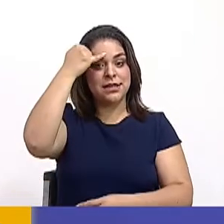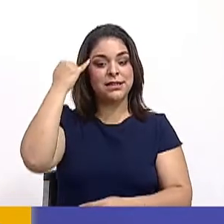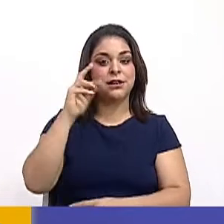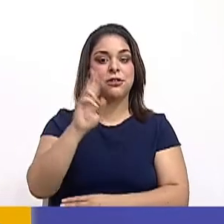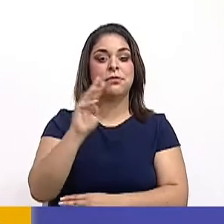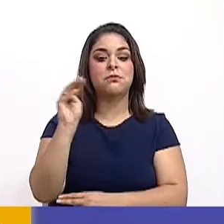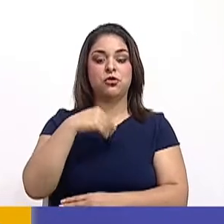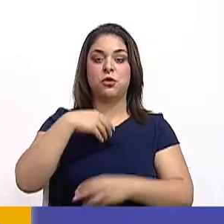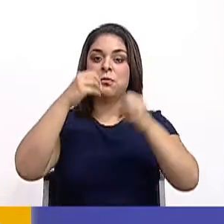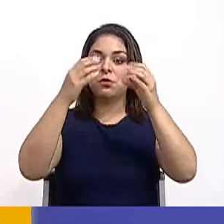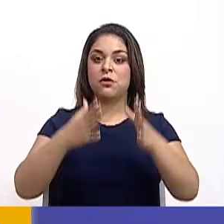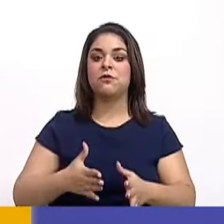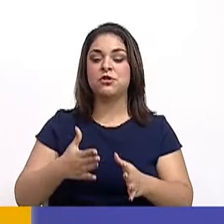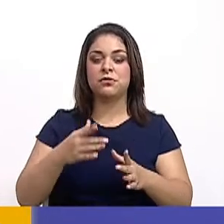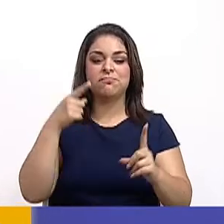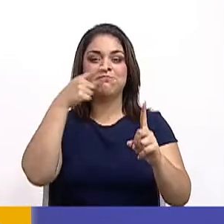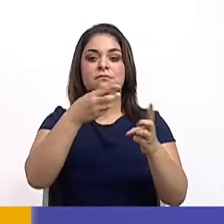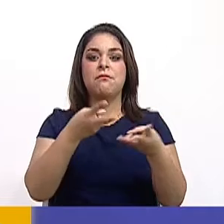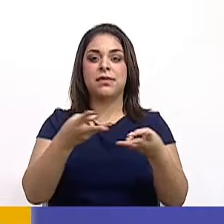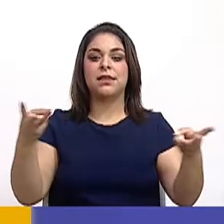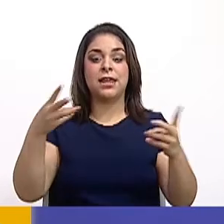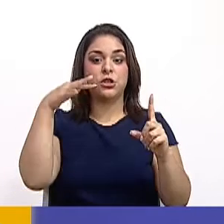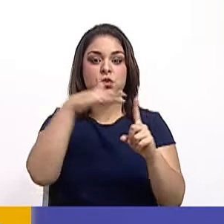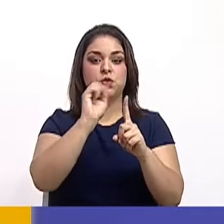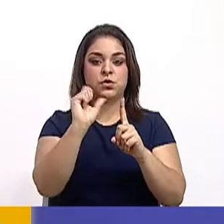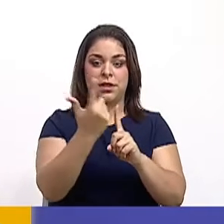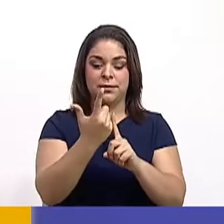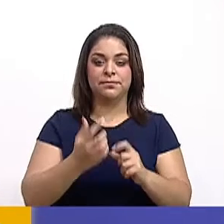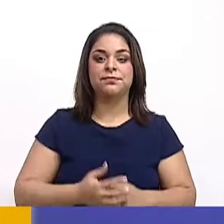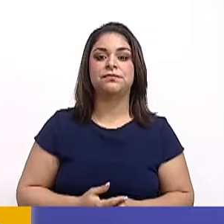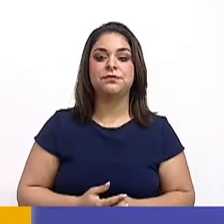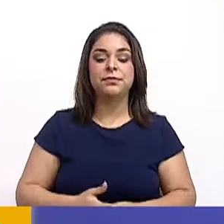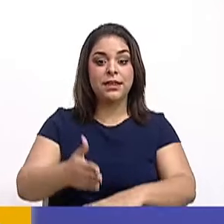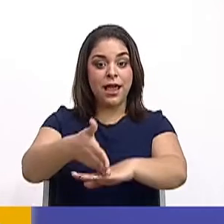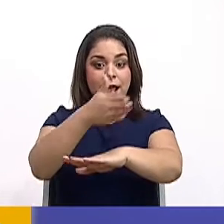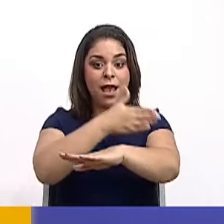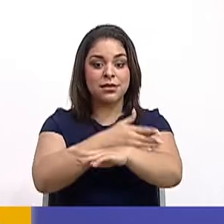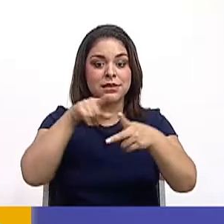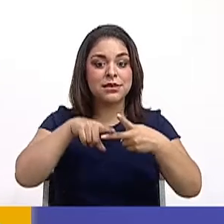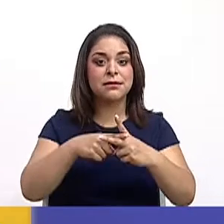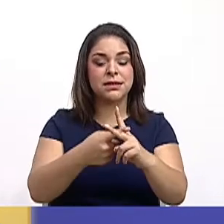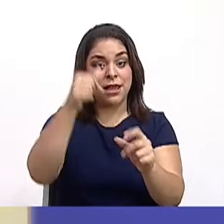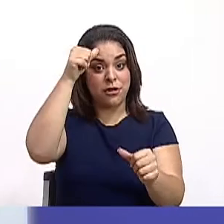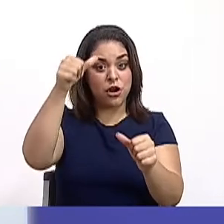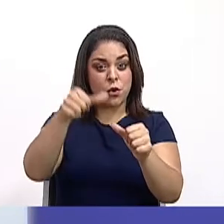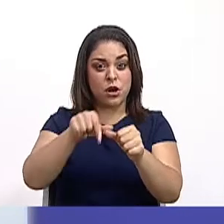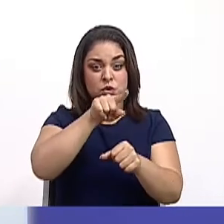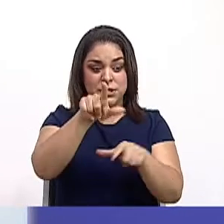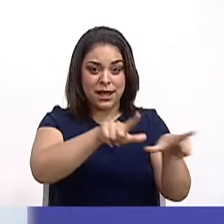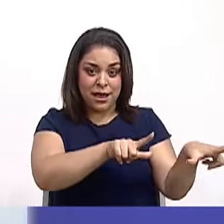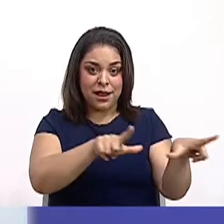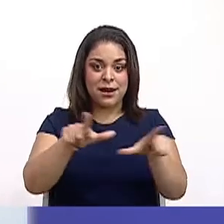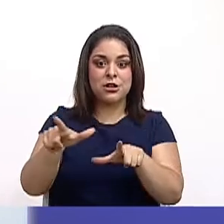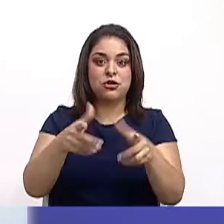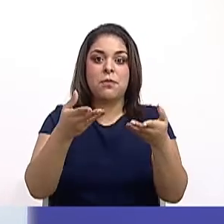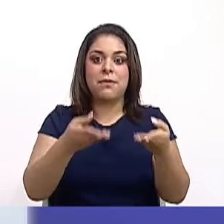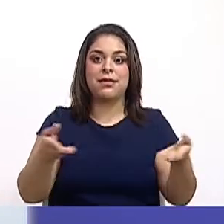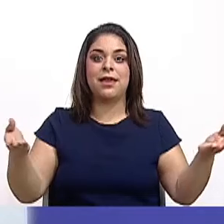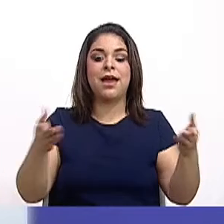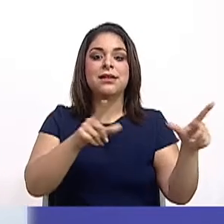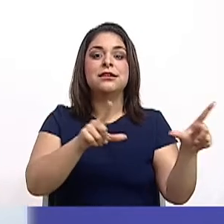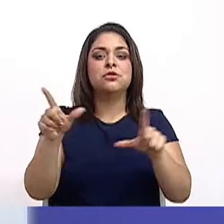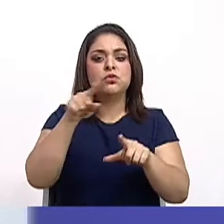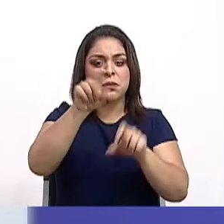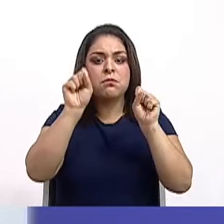docente de estudios sociales. Antes de iniciar, recuerden tener a la mano insumos necesarios para poder tomar